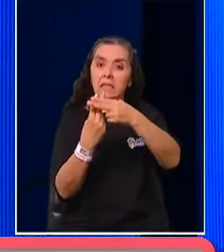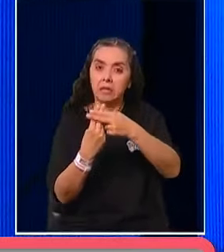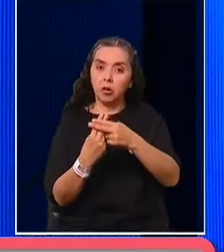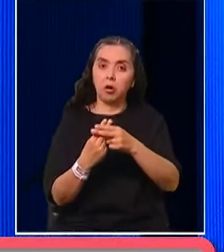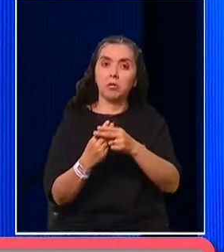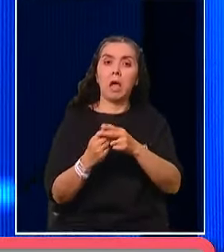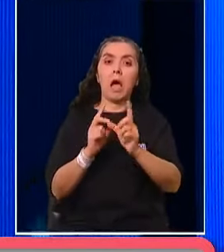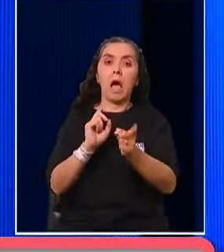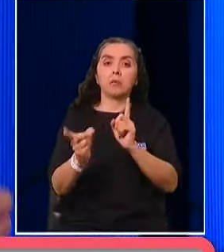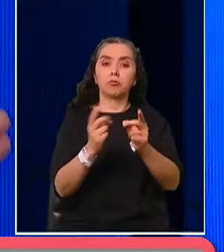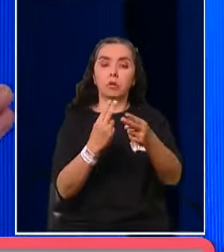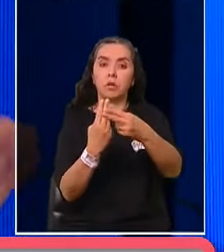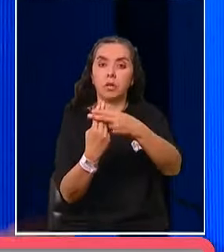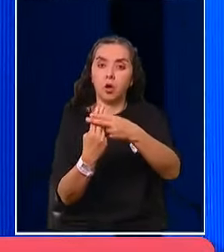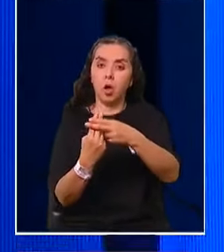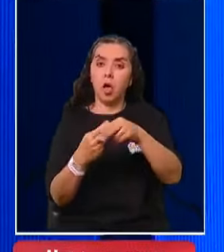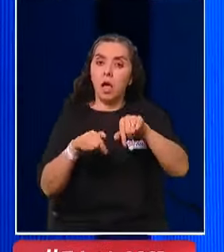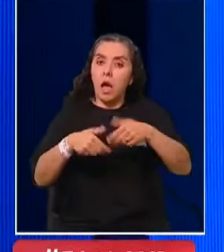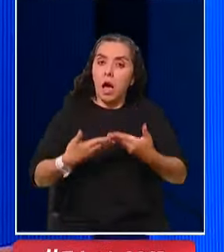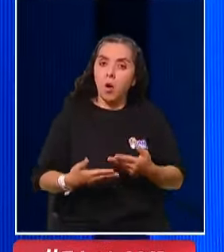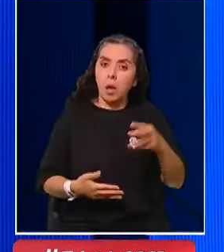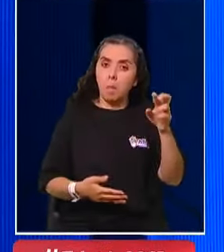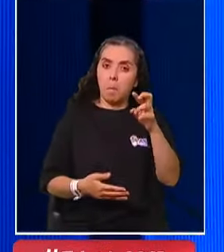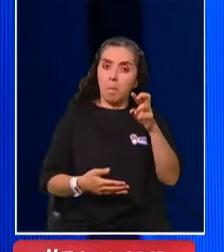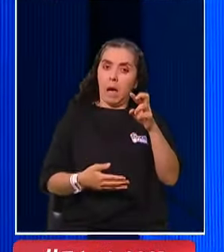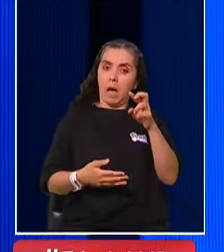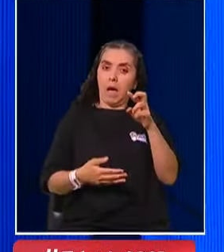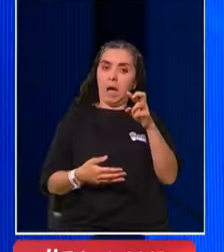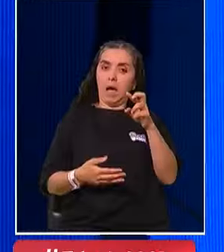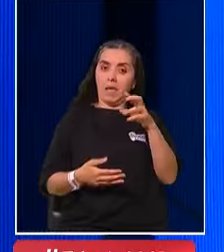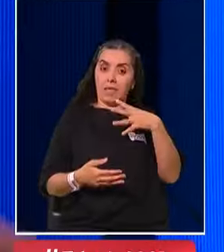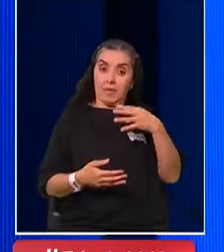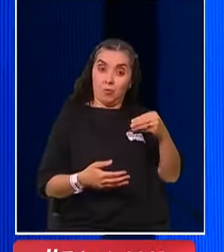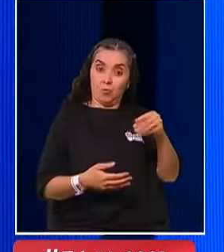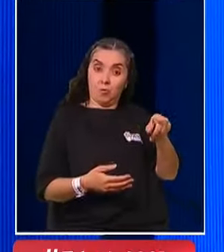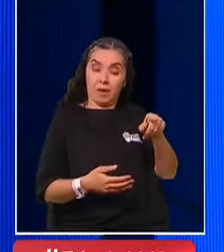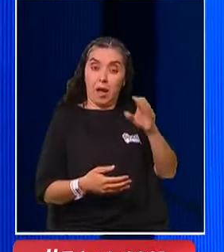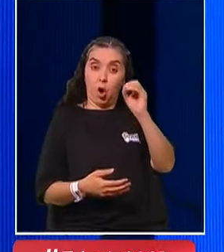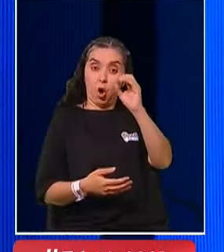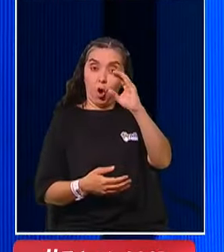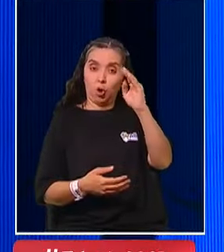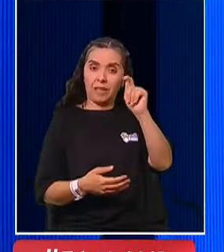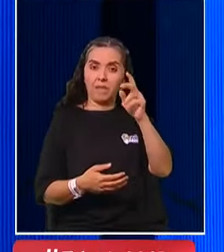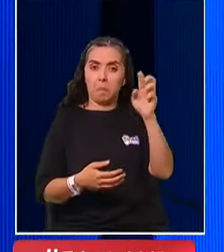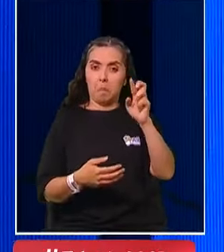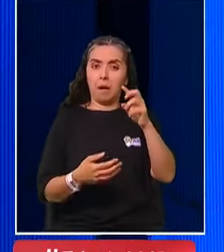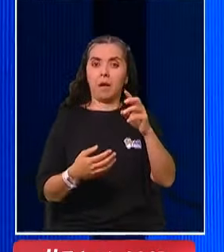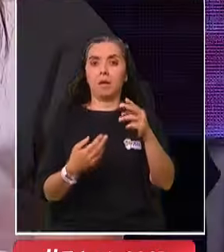Teletón, y hoy día es un padre de Octavia, un papá a Teletón.